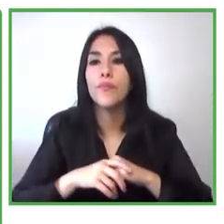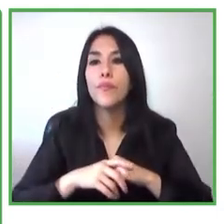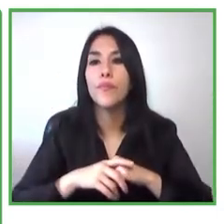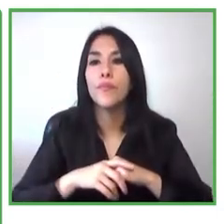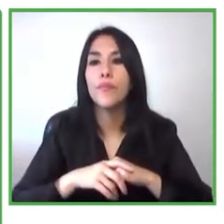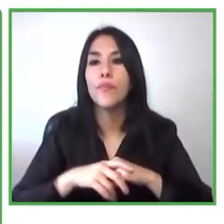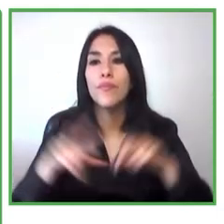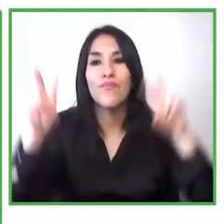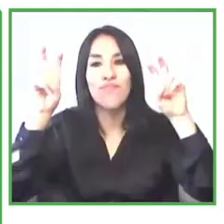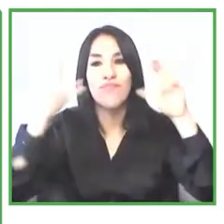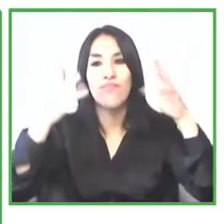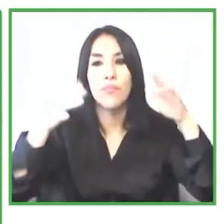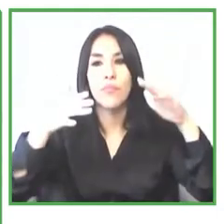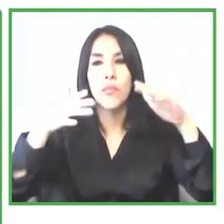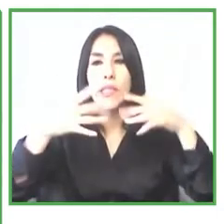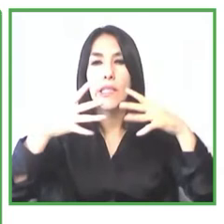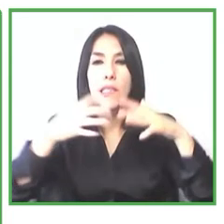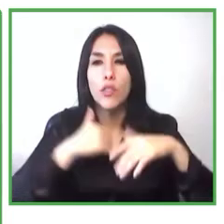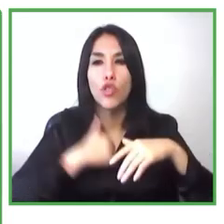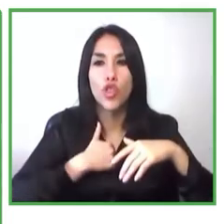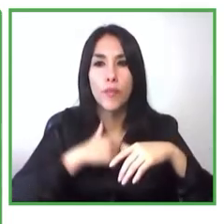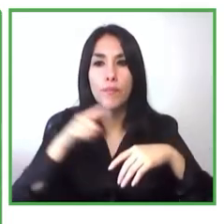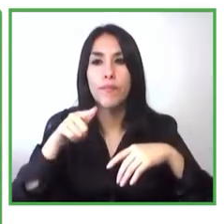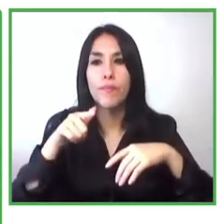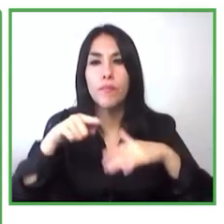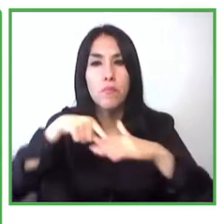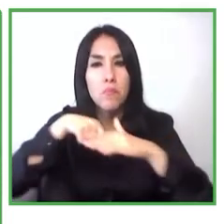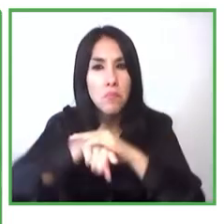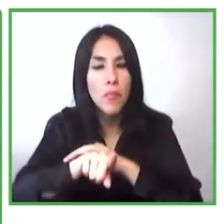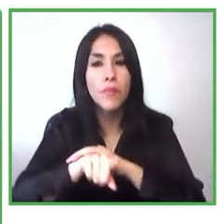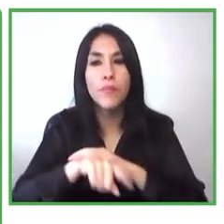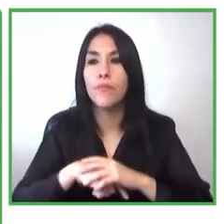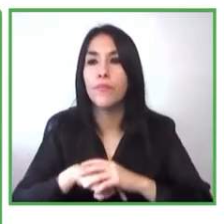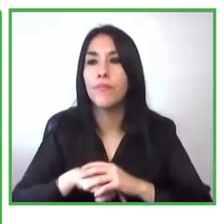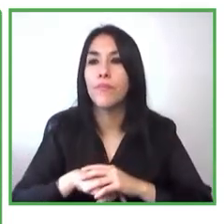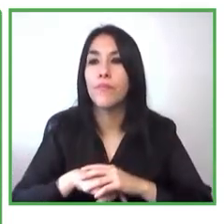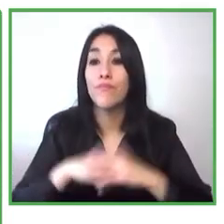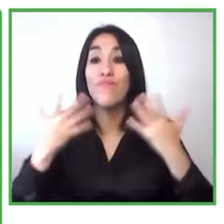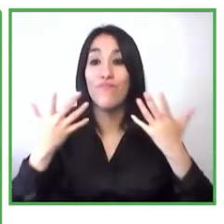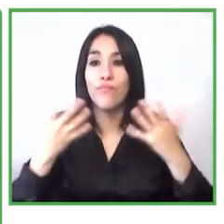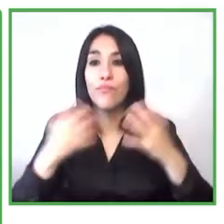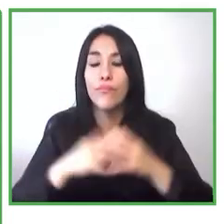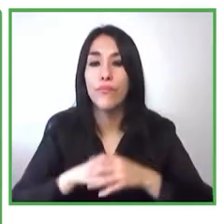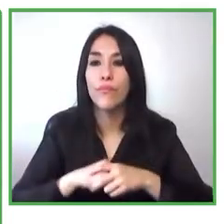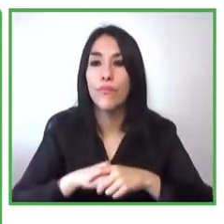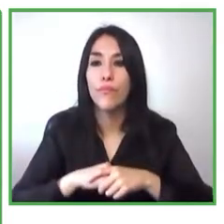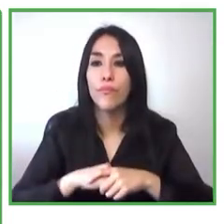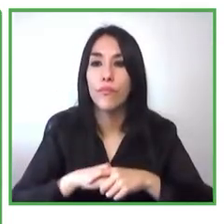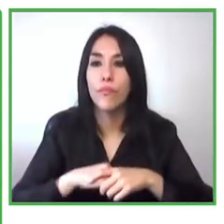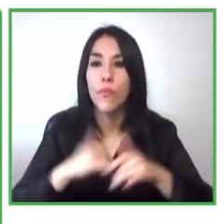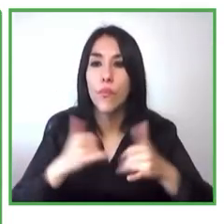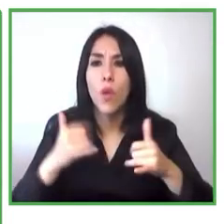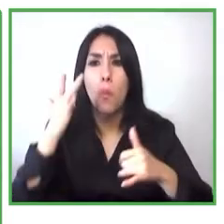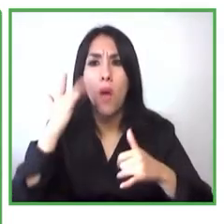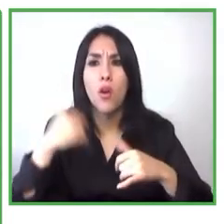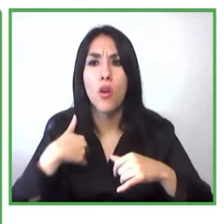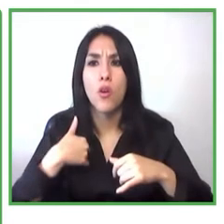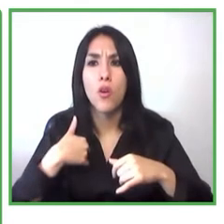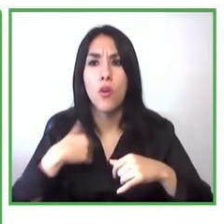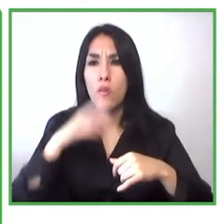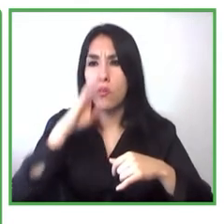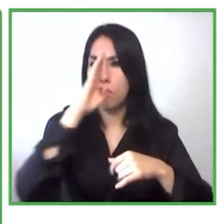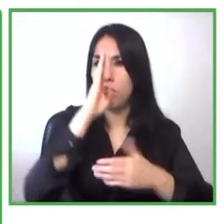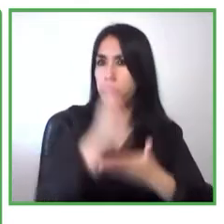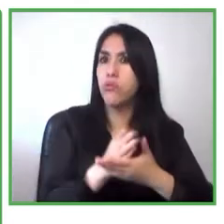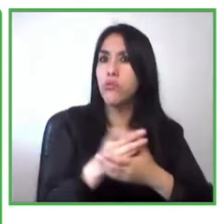accesibilidad esto es la razón principal por la cual decidí traer mi experiencia